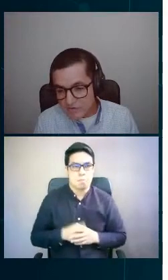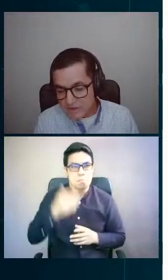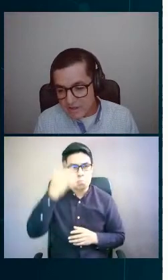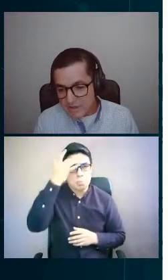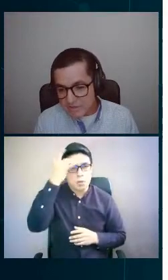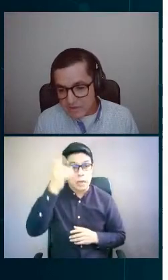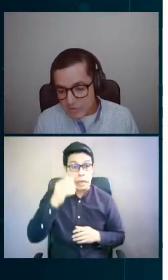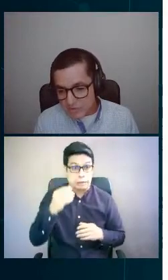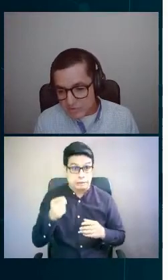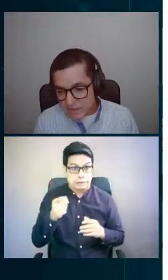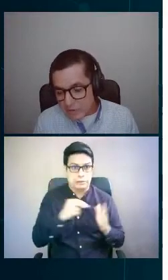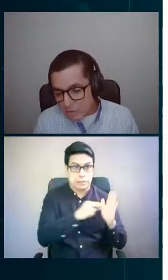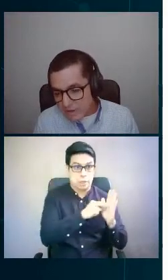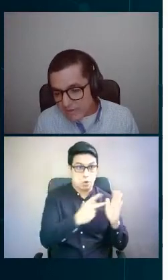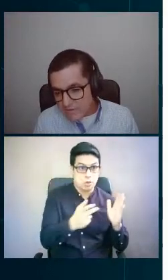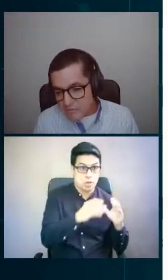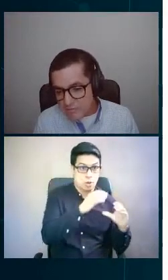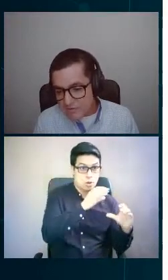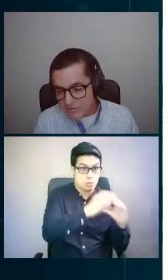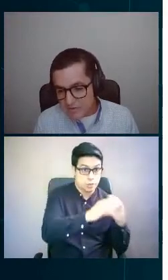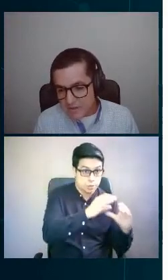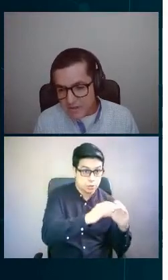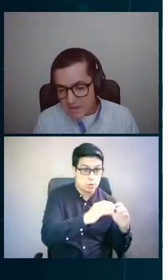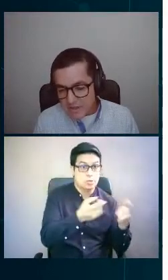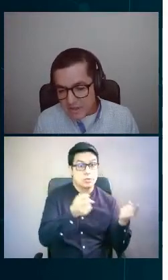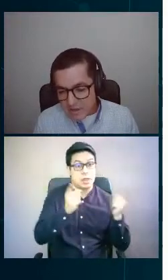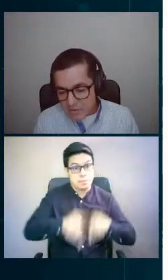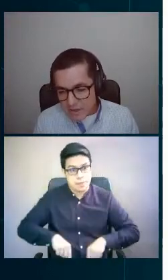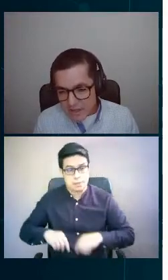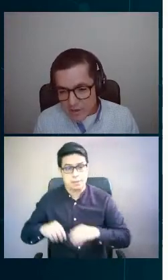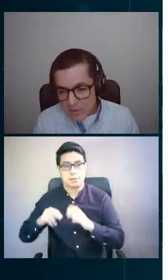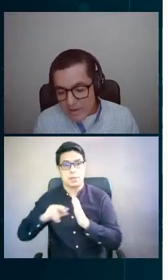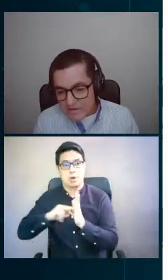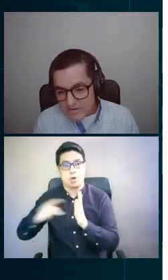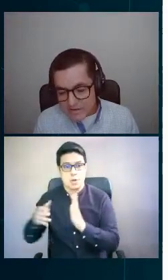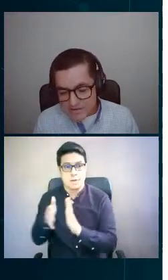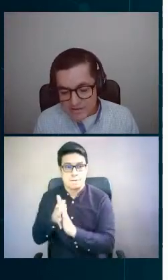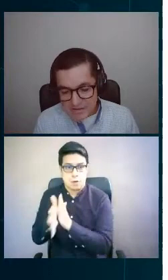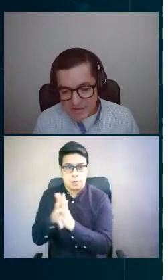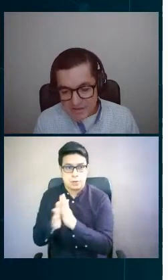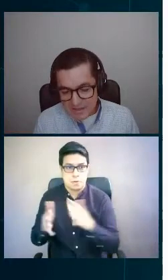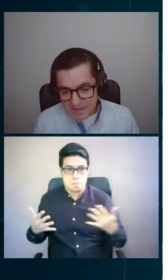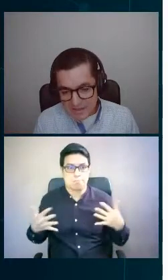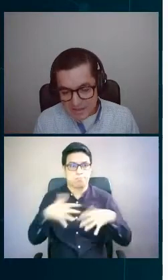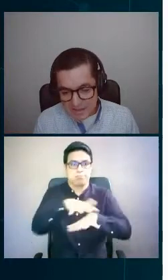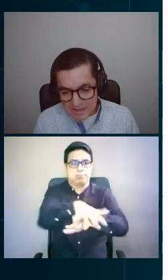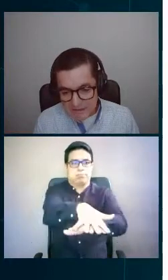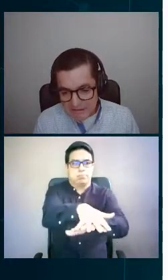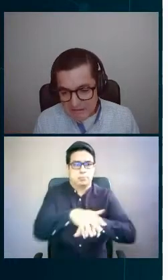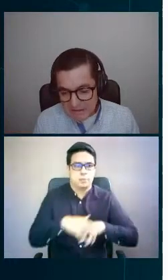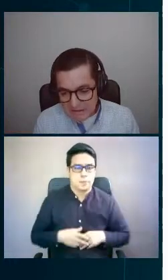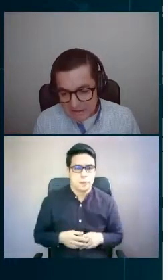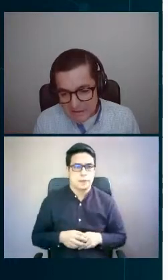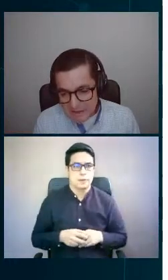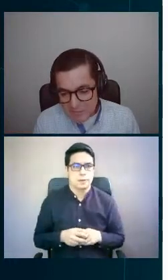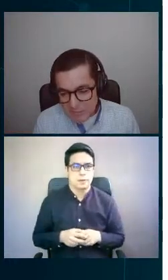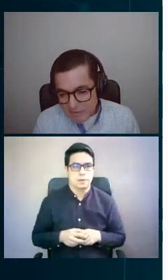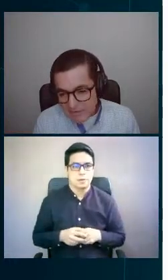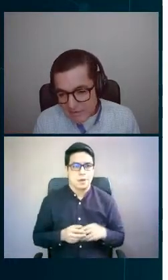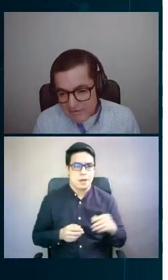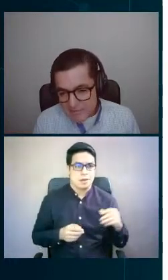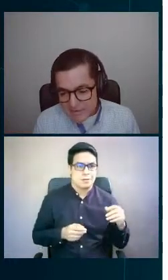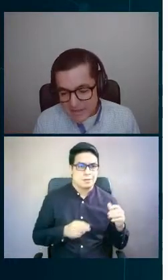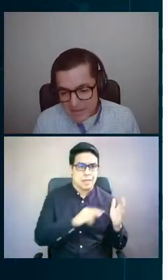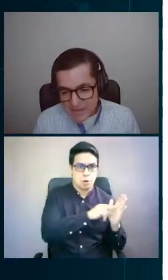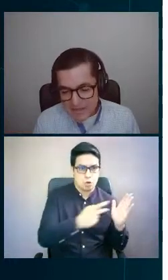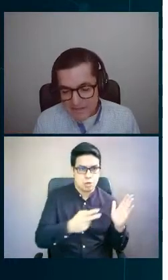comunicación, sino tecnologías de información. Y hay una coexistencia y tiene que